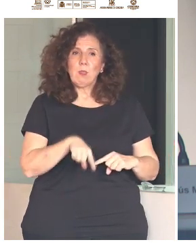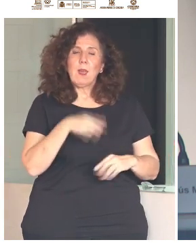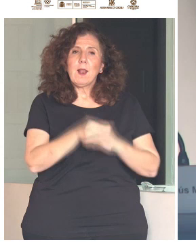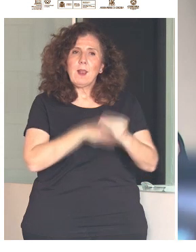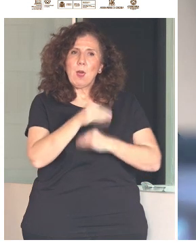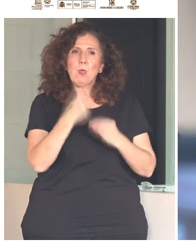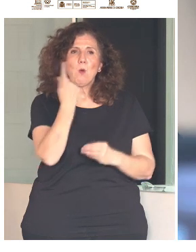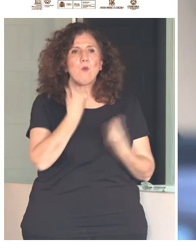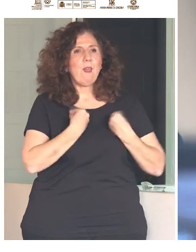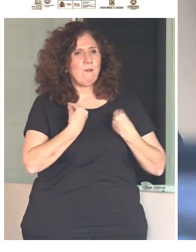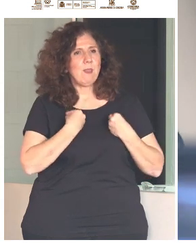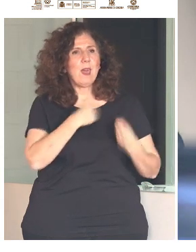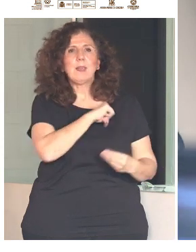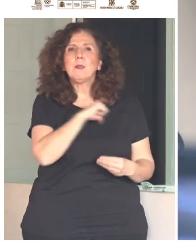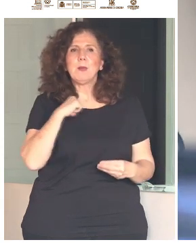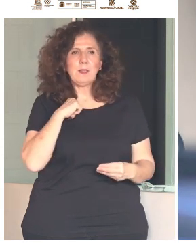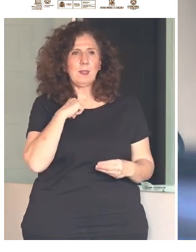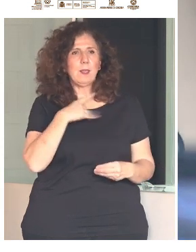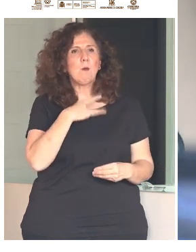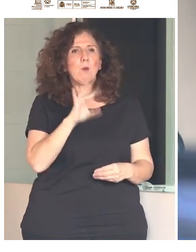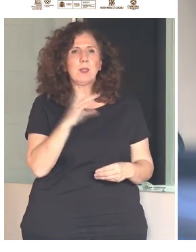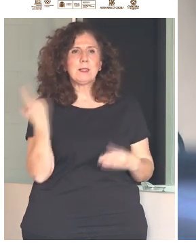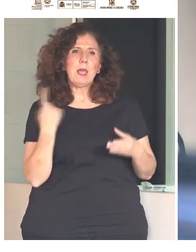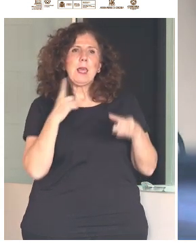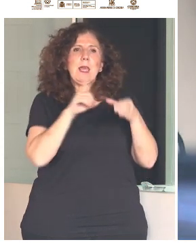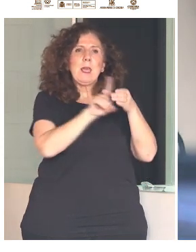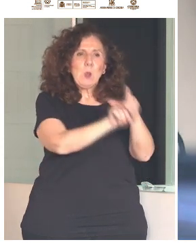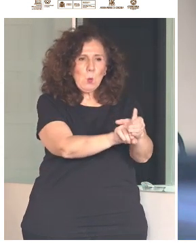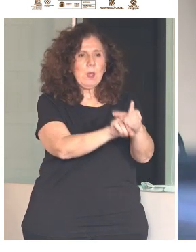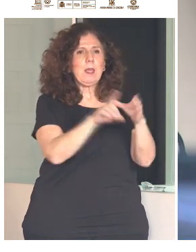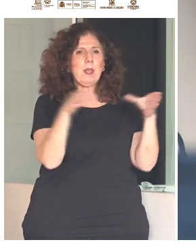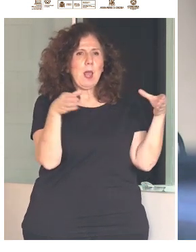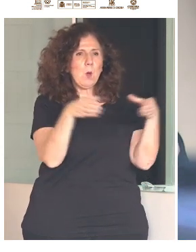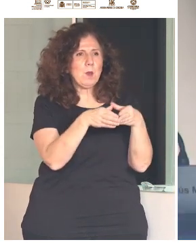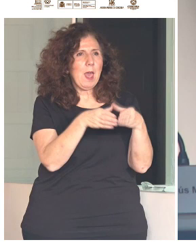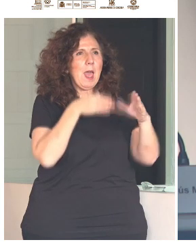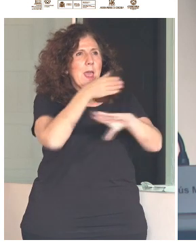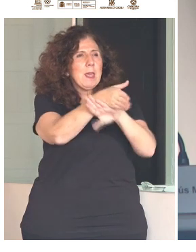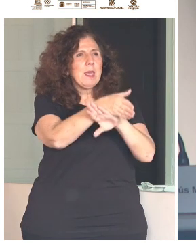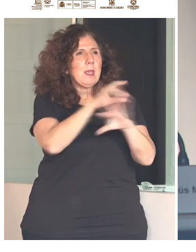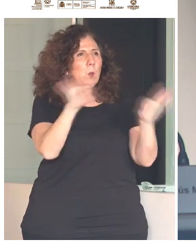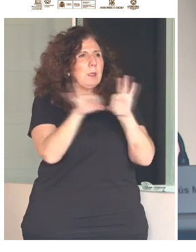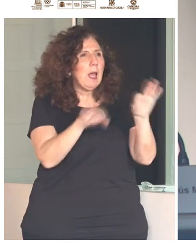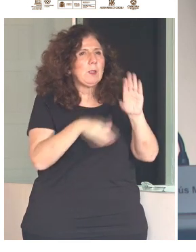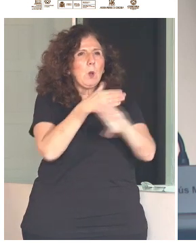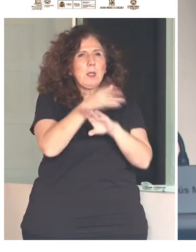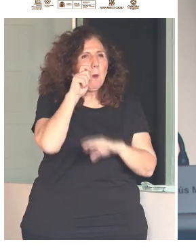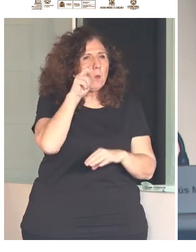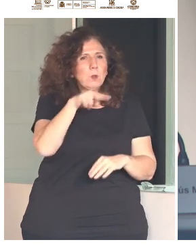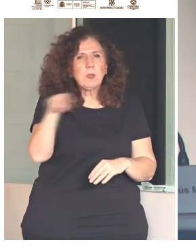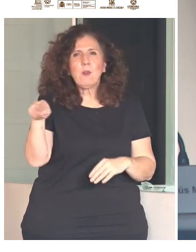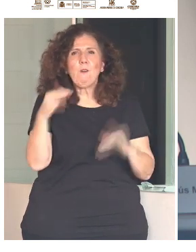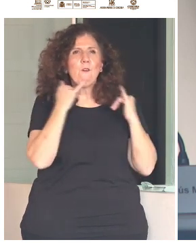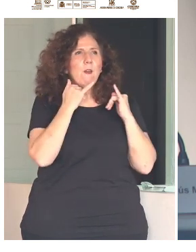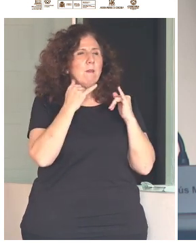independiente y ser incluida en la comunidad. Ir a un teatro, ir a un museo, visitar Córdoba. Para muchas personas,